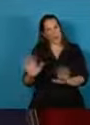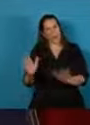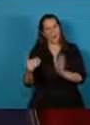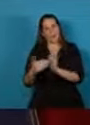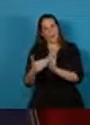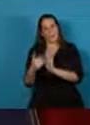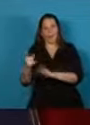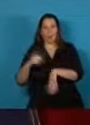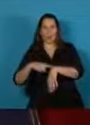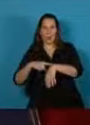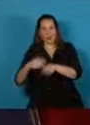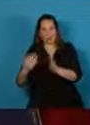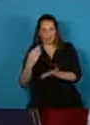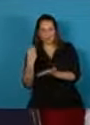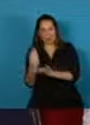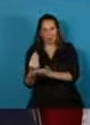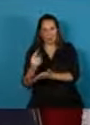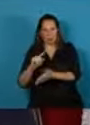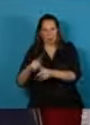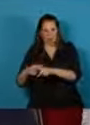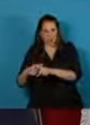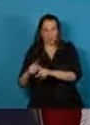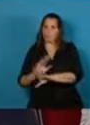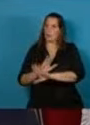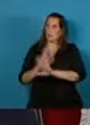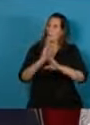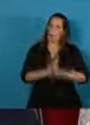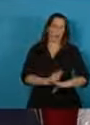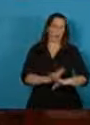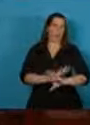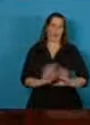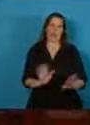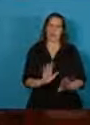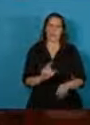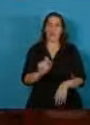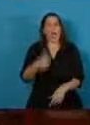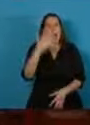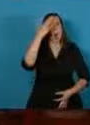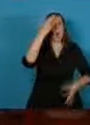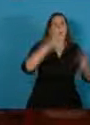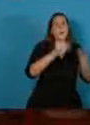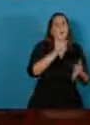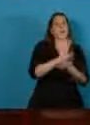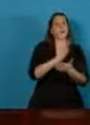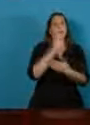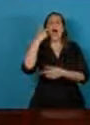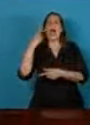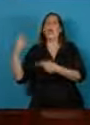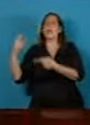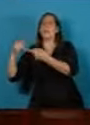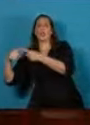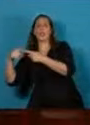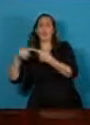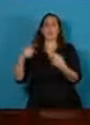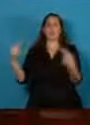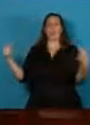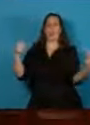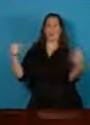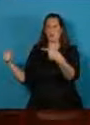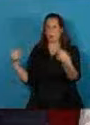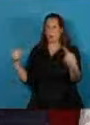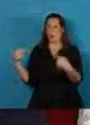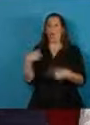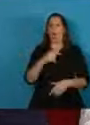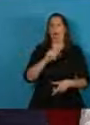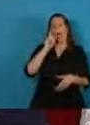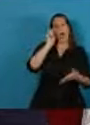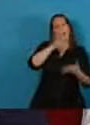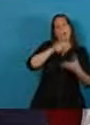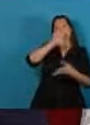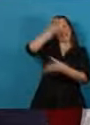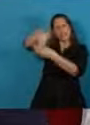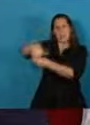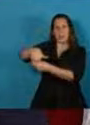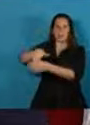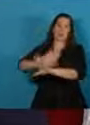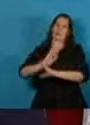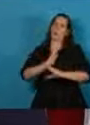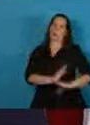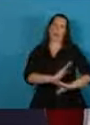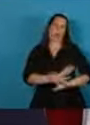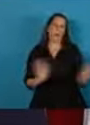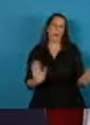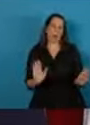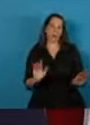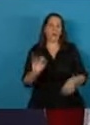Nunca más a una justicia que es utilizada para saldar discusiones políticas ni una política que judicializa los